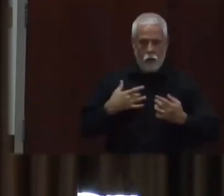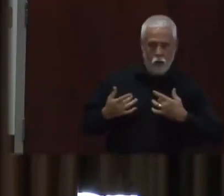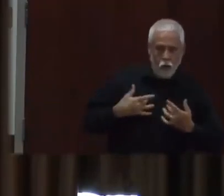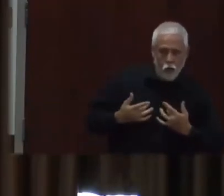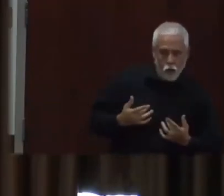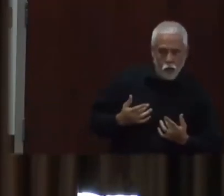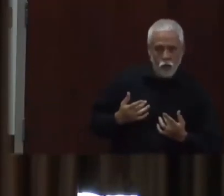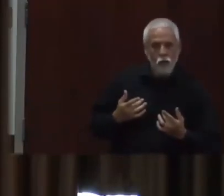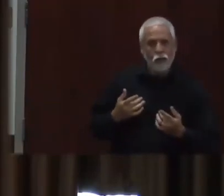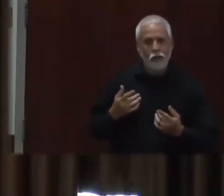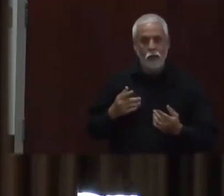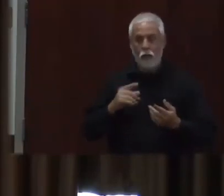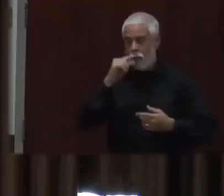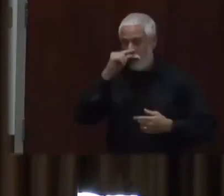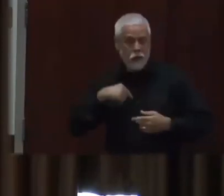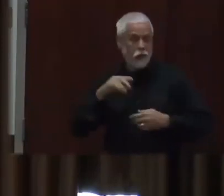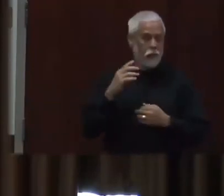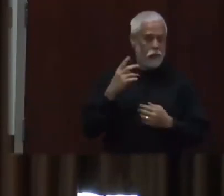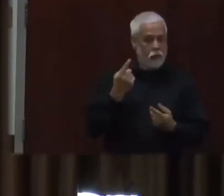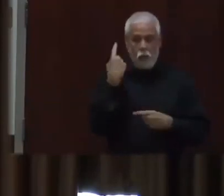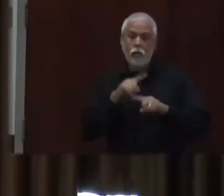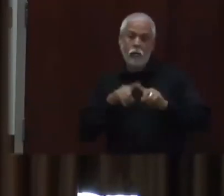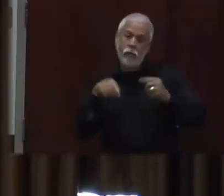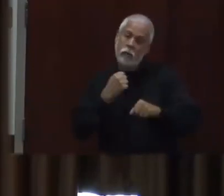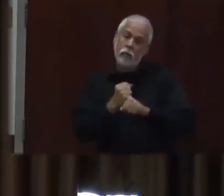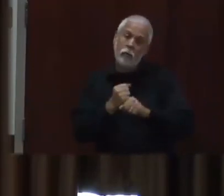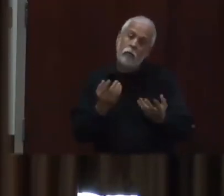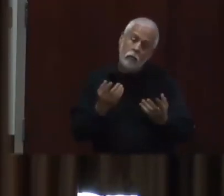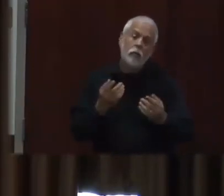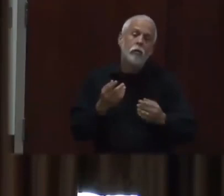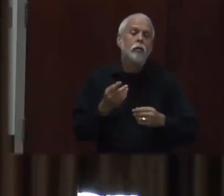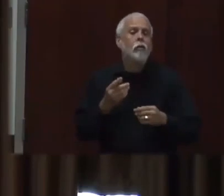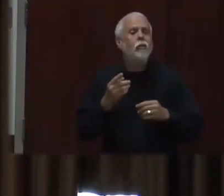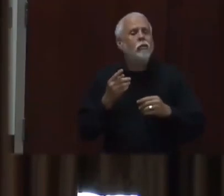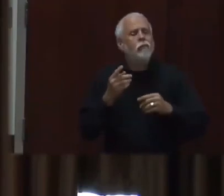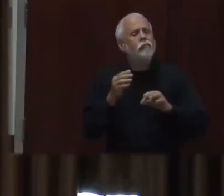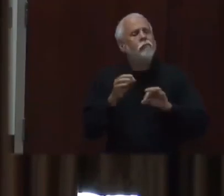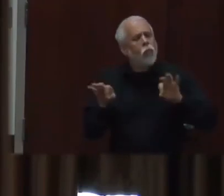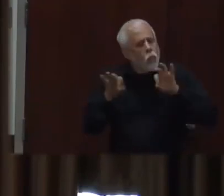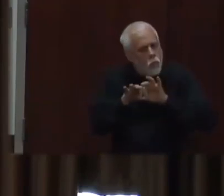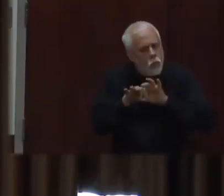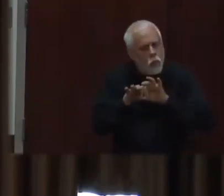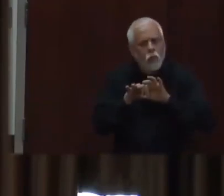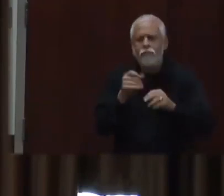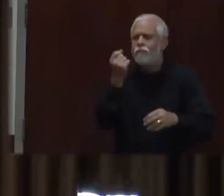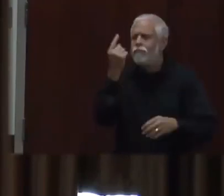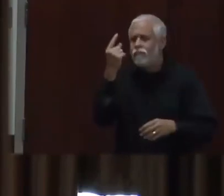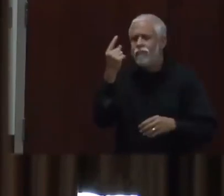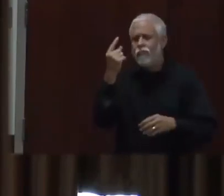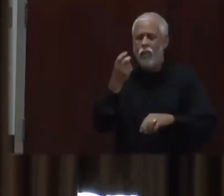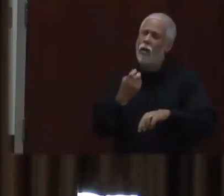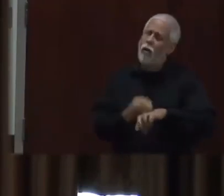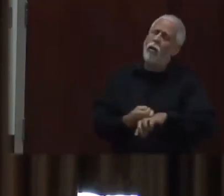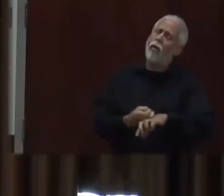gente y queremos que escojan de una manera responsable y que baje su